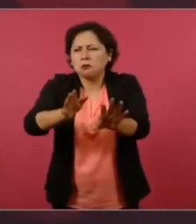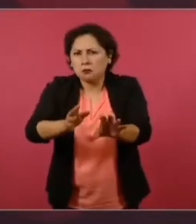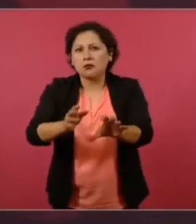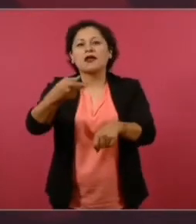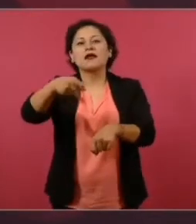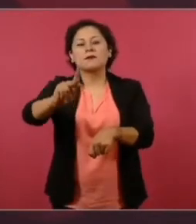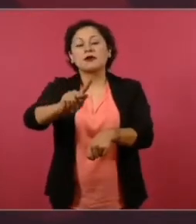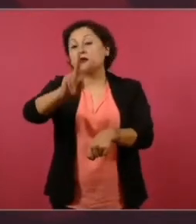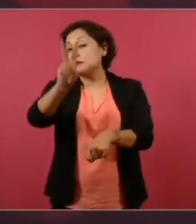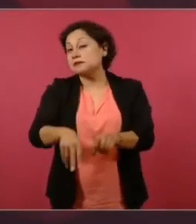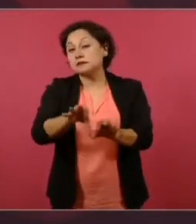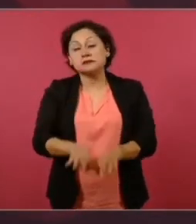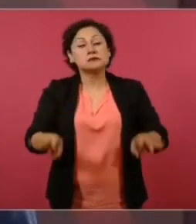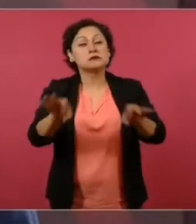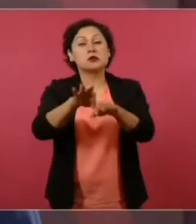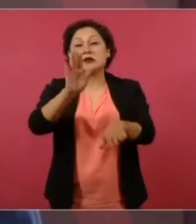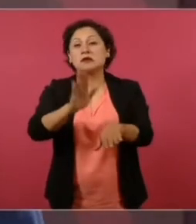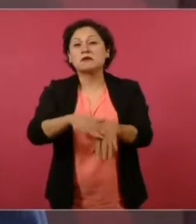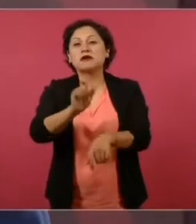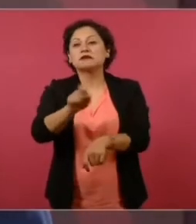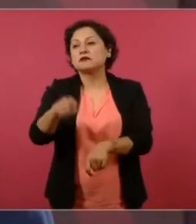repetir, prevenir.